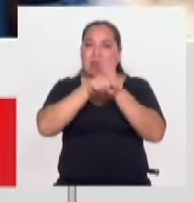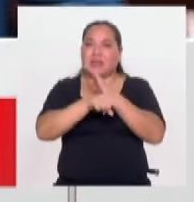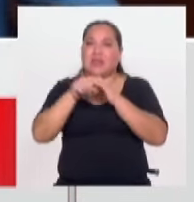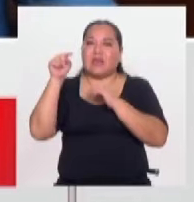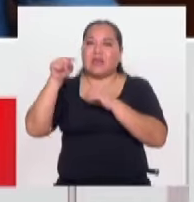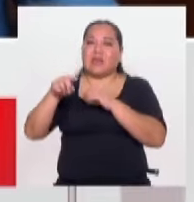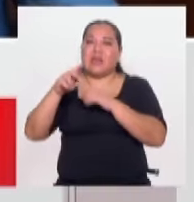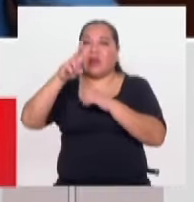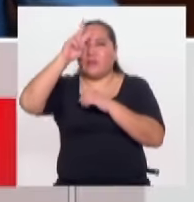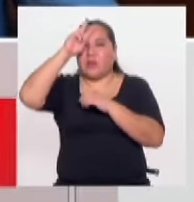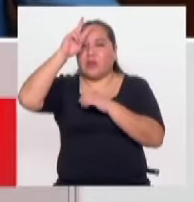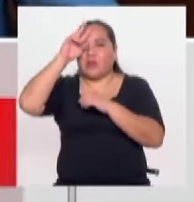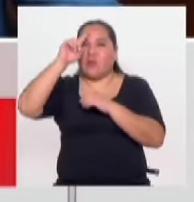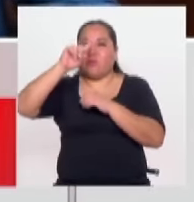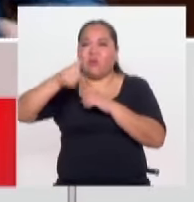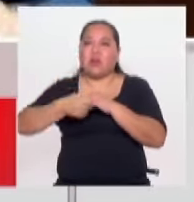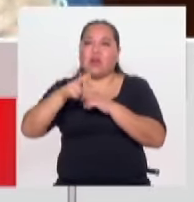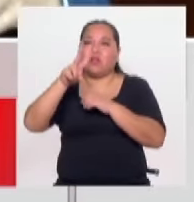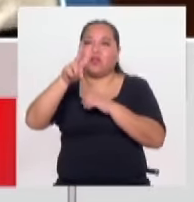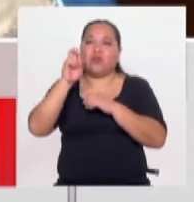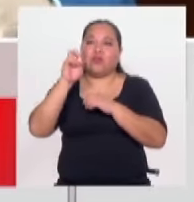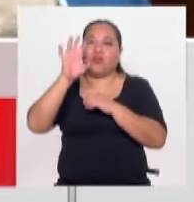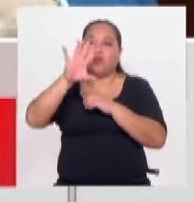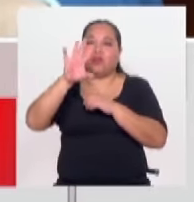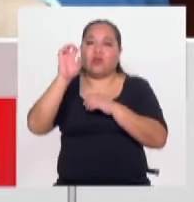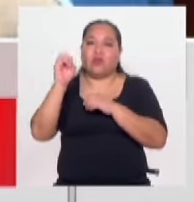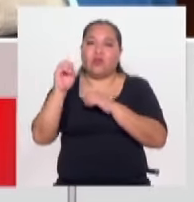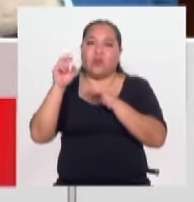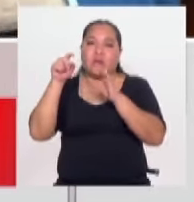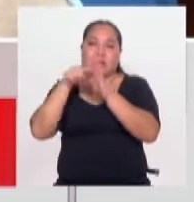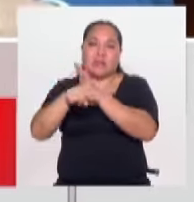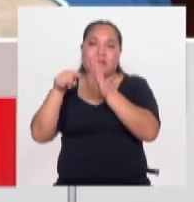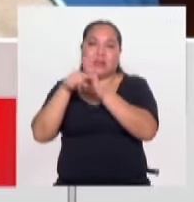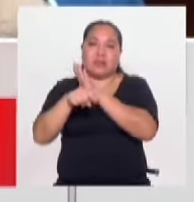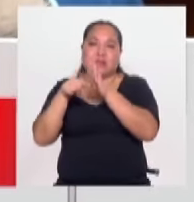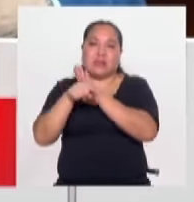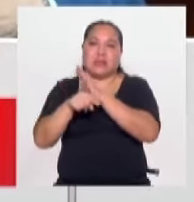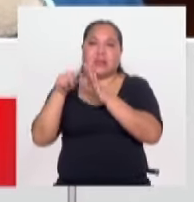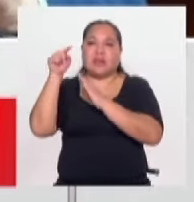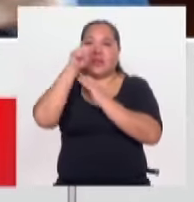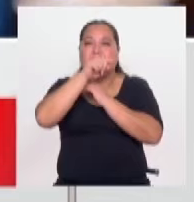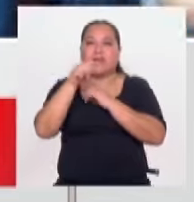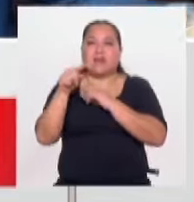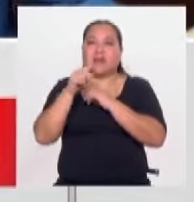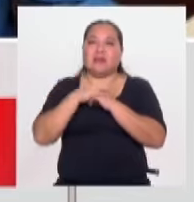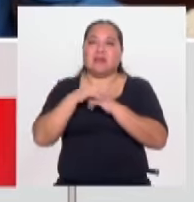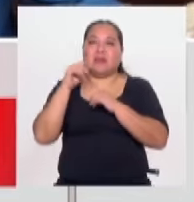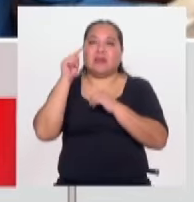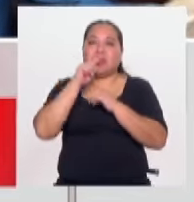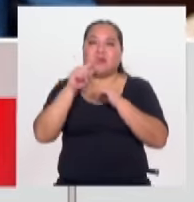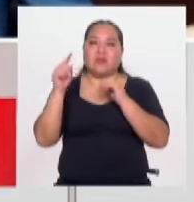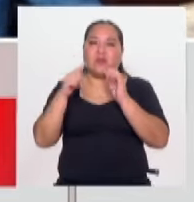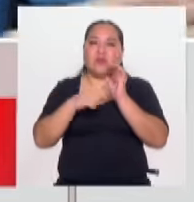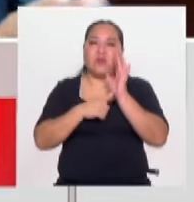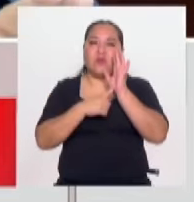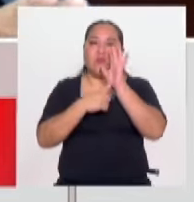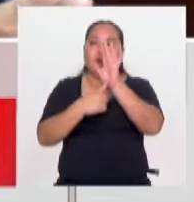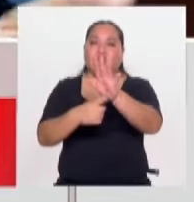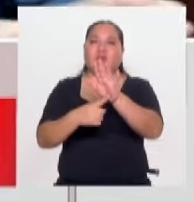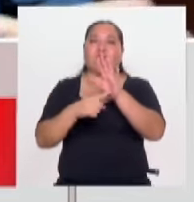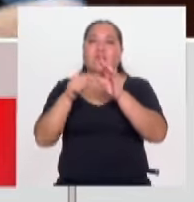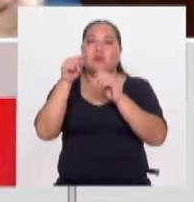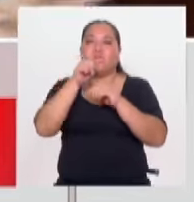.250 asesinatos. Entonces, esto demuestra lo grave, porque si esto usted lo proyecta por